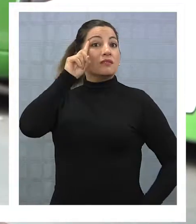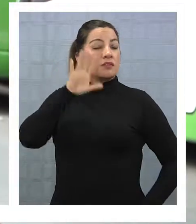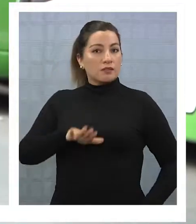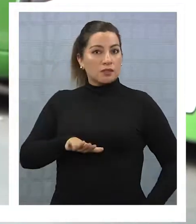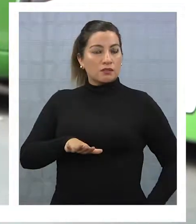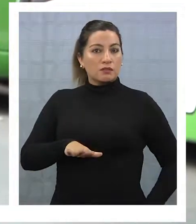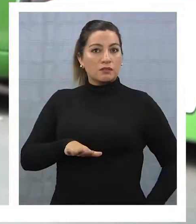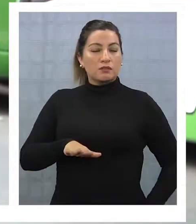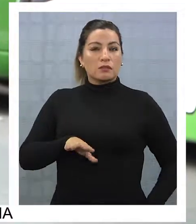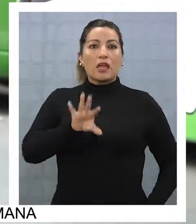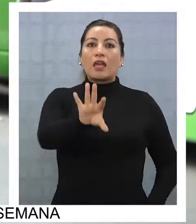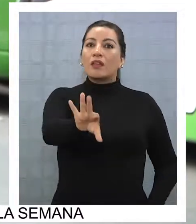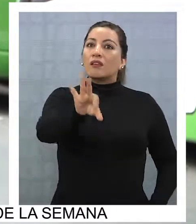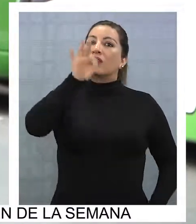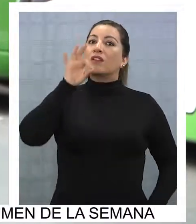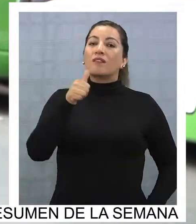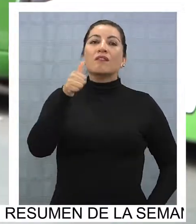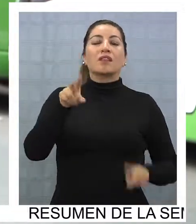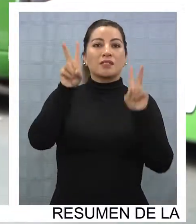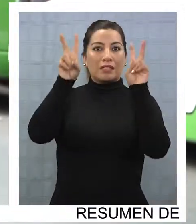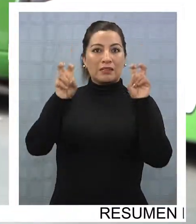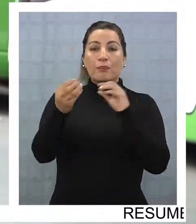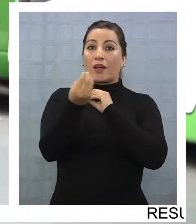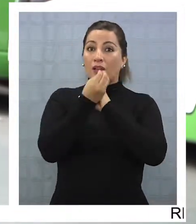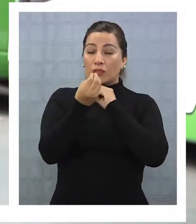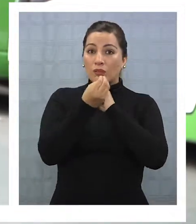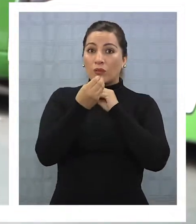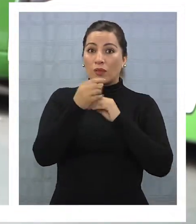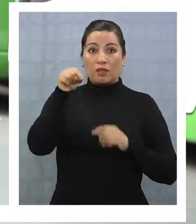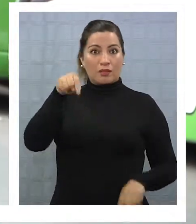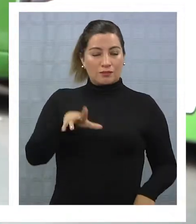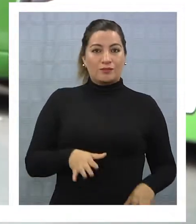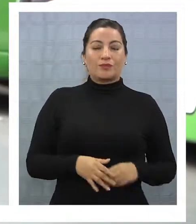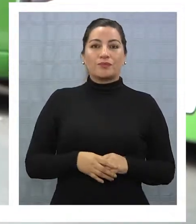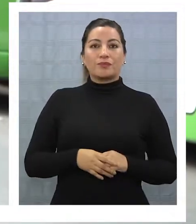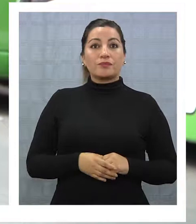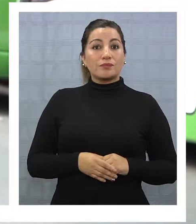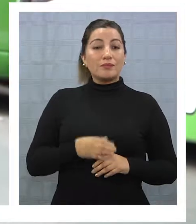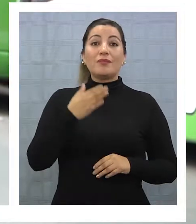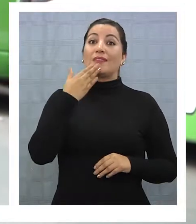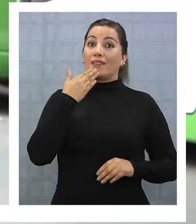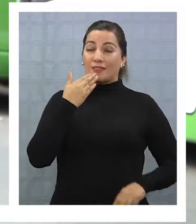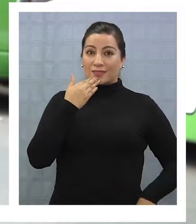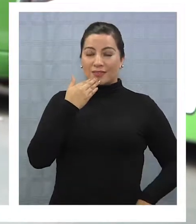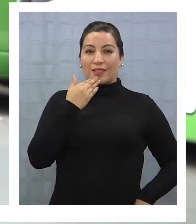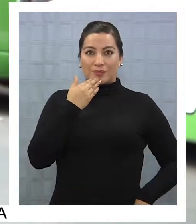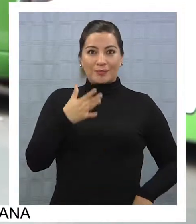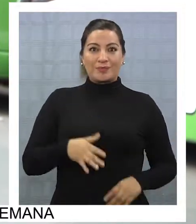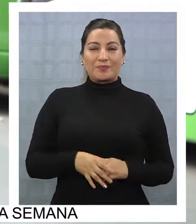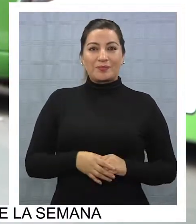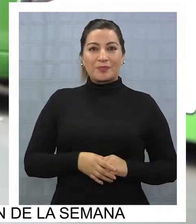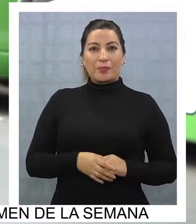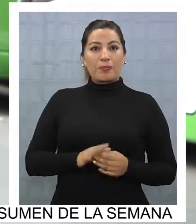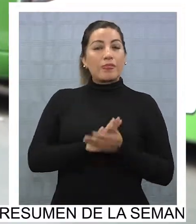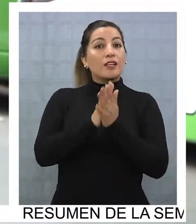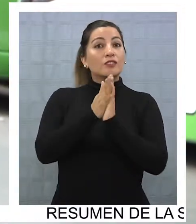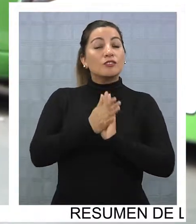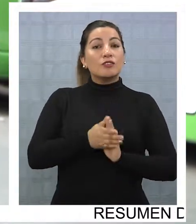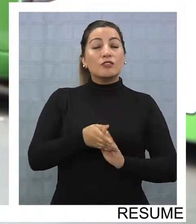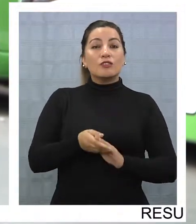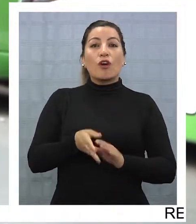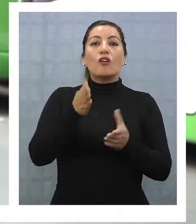escoger bien el tema de los alimentos en este sentido. Y reforzando precisamente con todas las